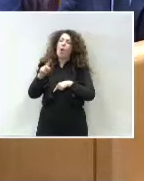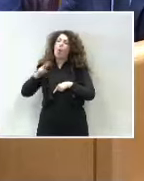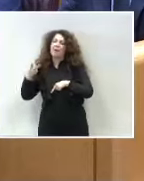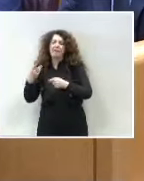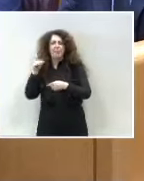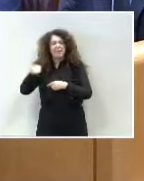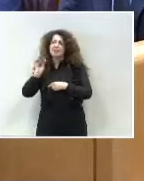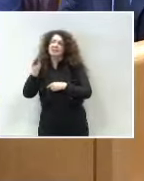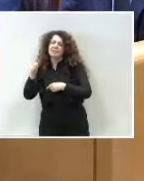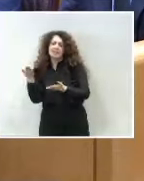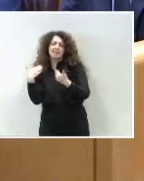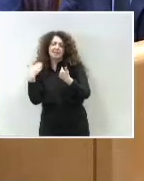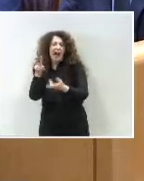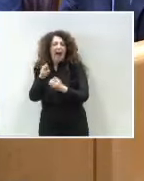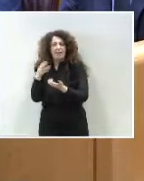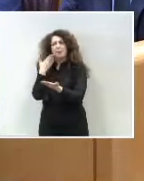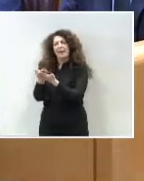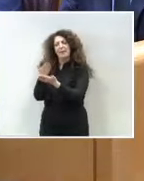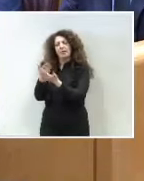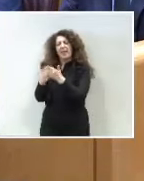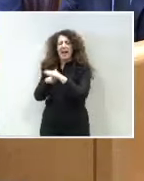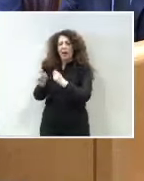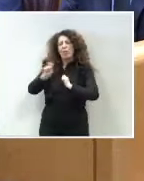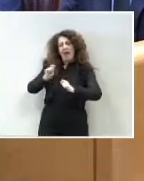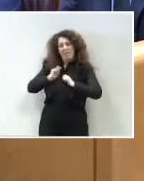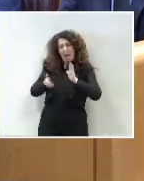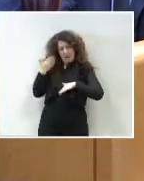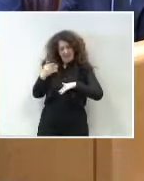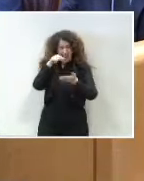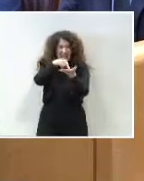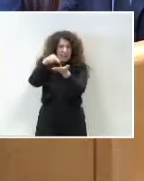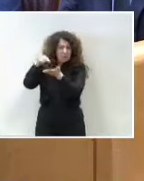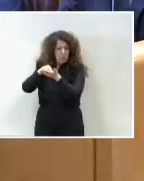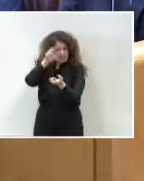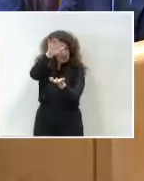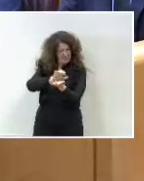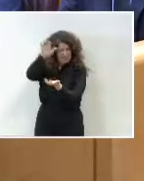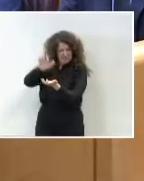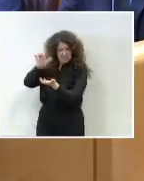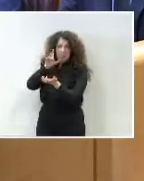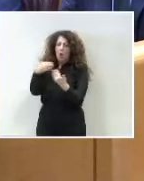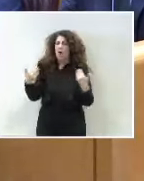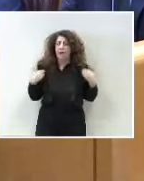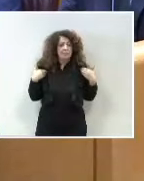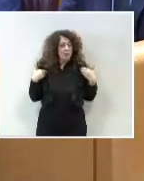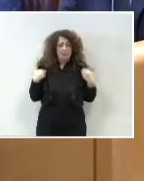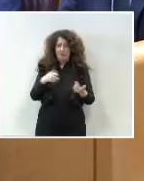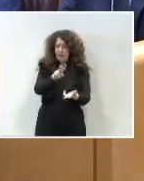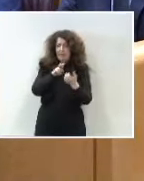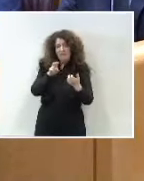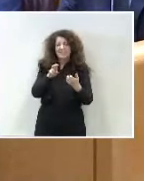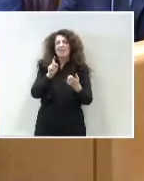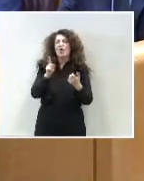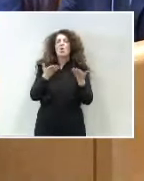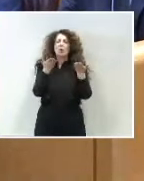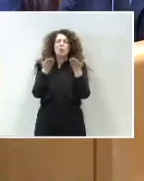Gobierno y ministra de Hacienda Pública a pedir los recursos económicos que se detraen ellos mismos de esa irresponsabilidad fiscal, simplemente para beneficiar